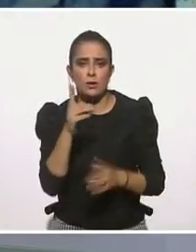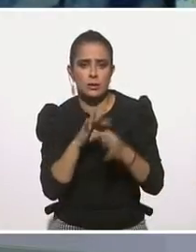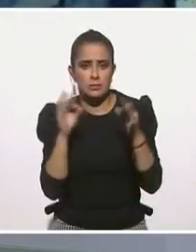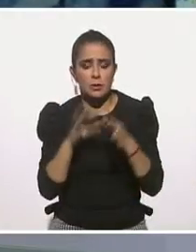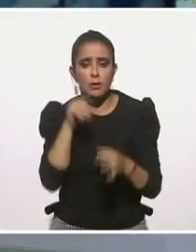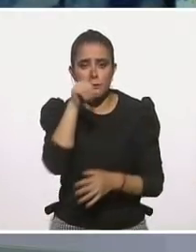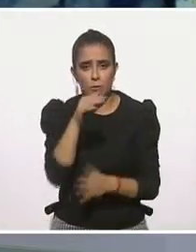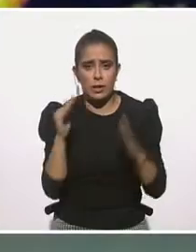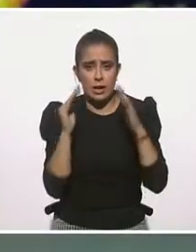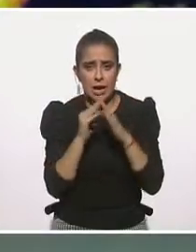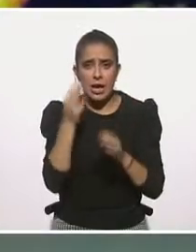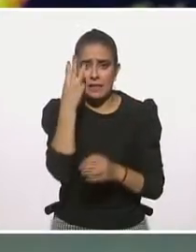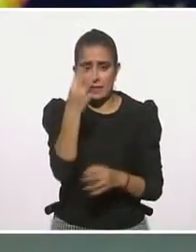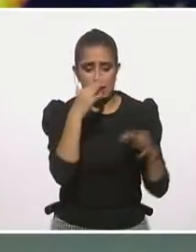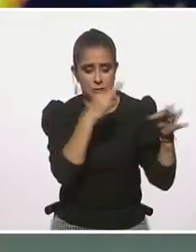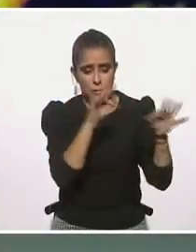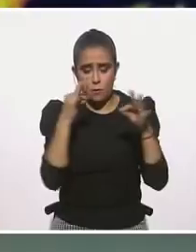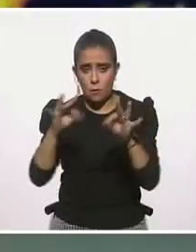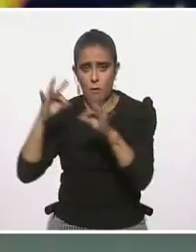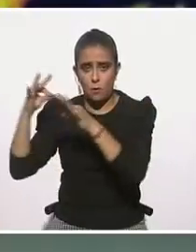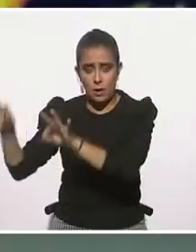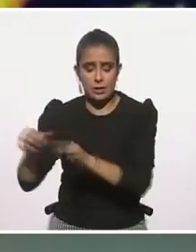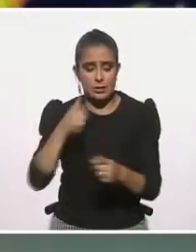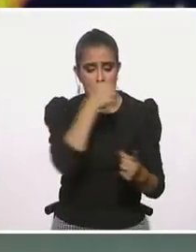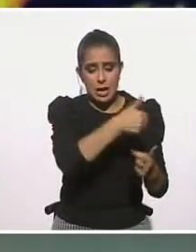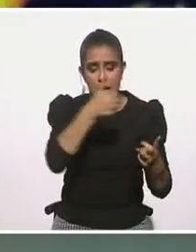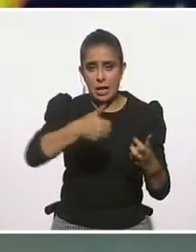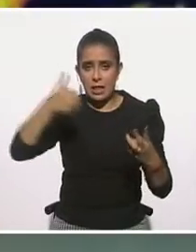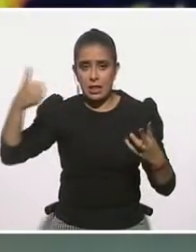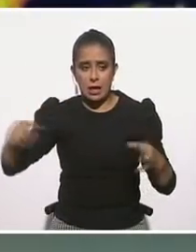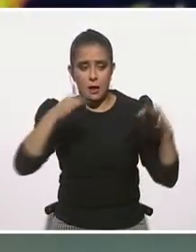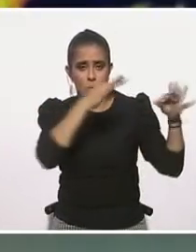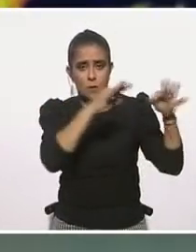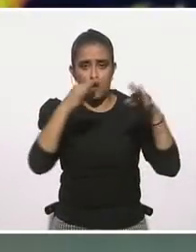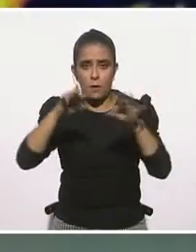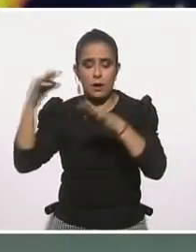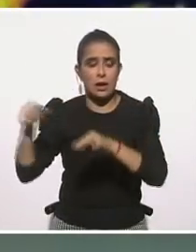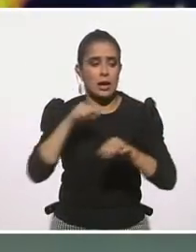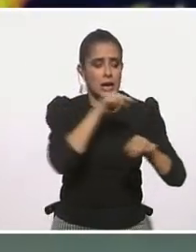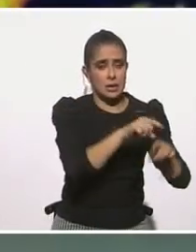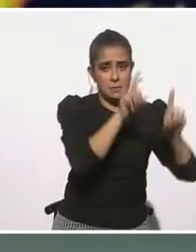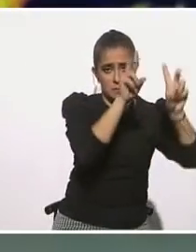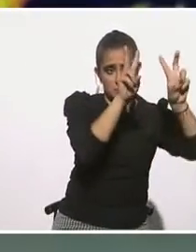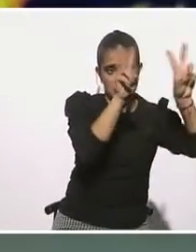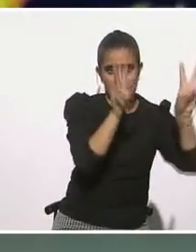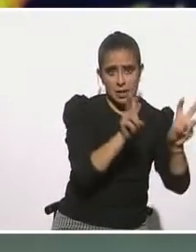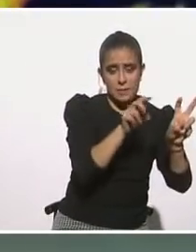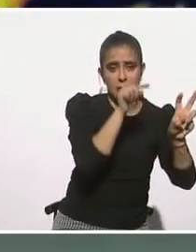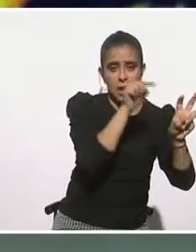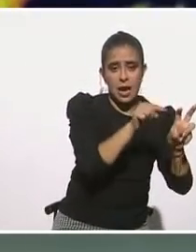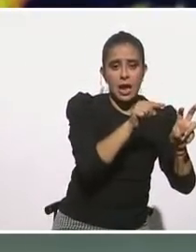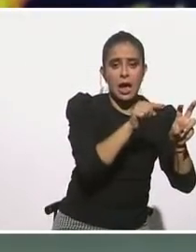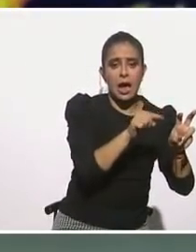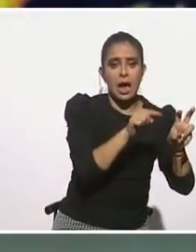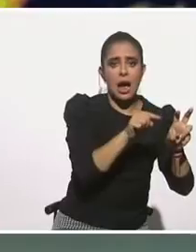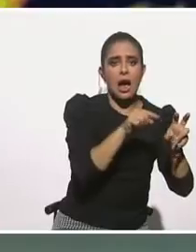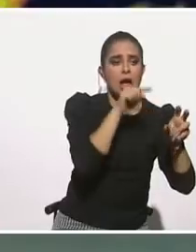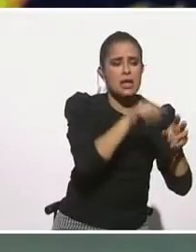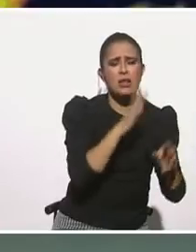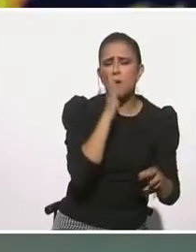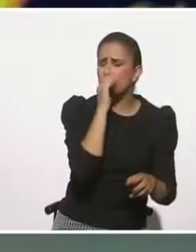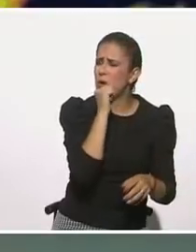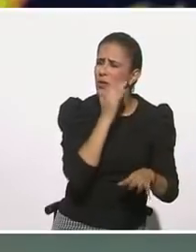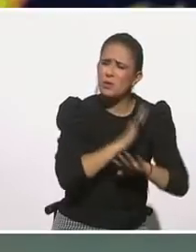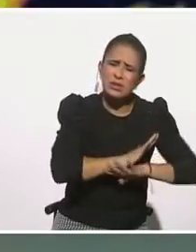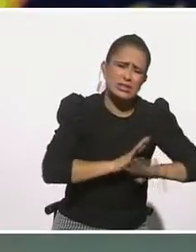Consíganse en casa tres hojas muy rápidas, a cada hoja le van a poner por fuera tres títulos. En la primera hoja le van a poner abrir cuando crea que ya no puedo más.